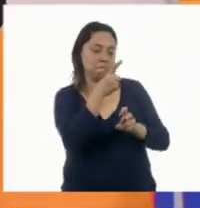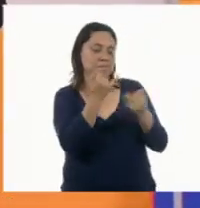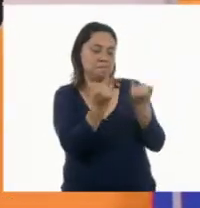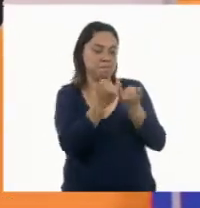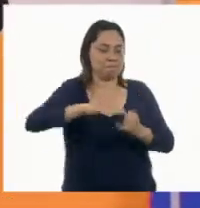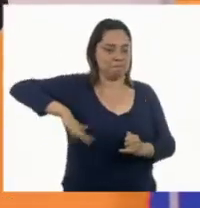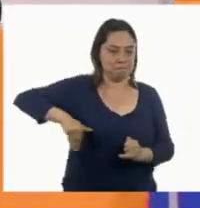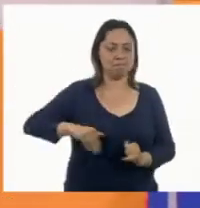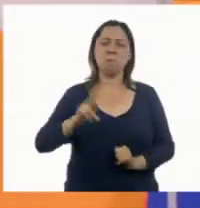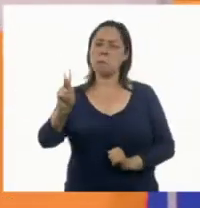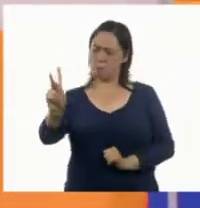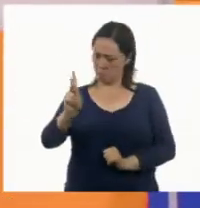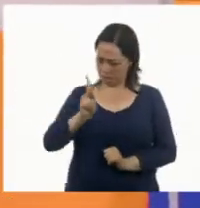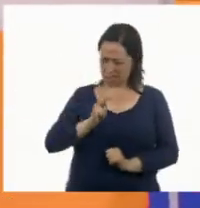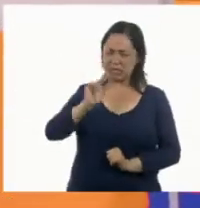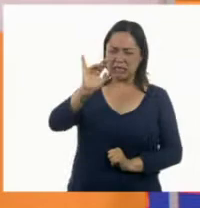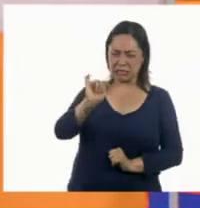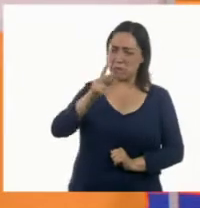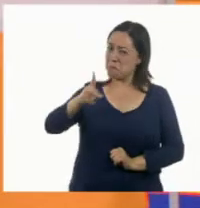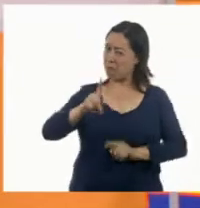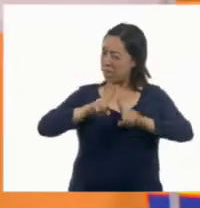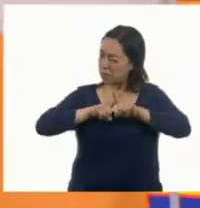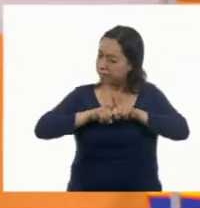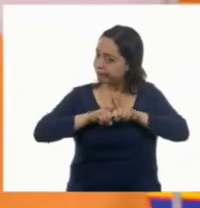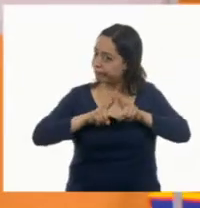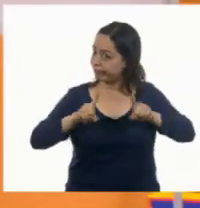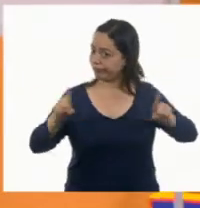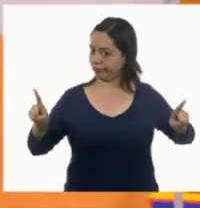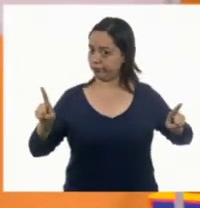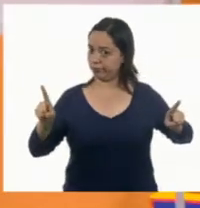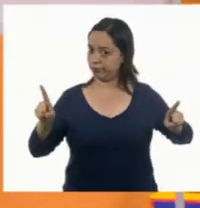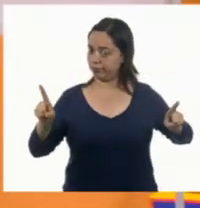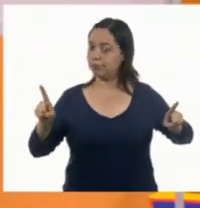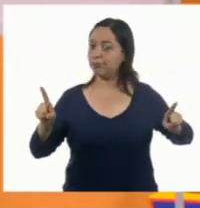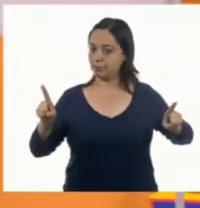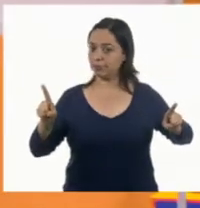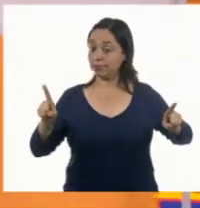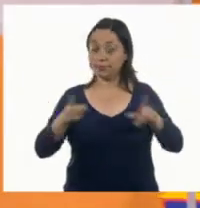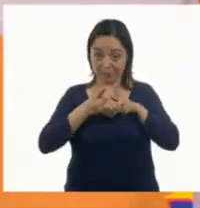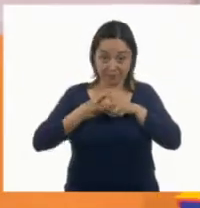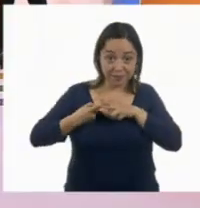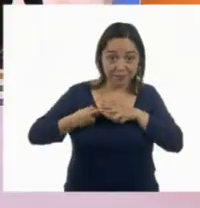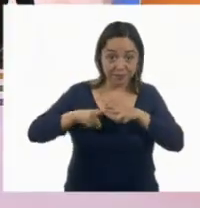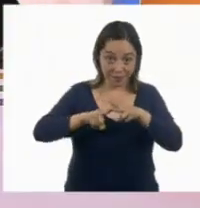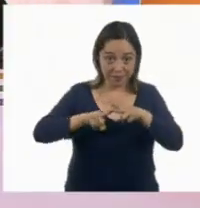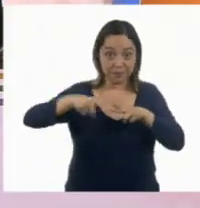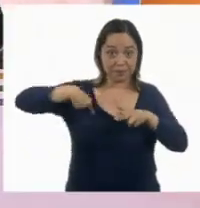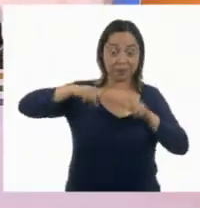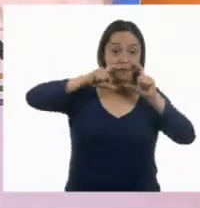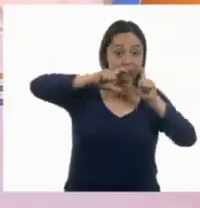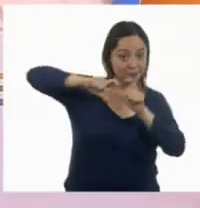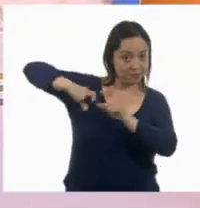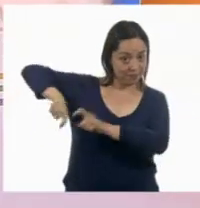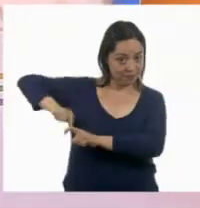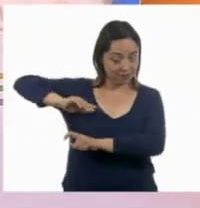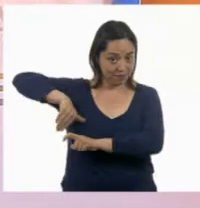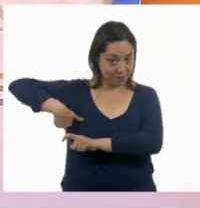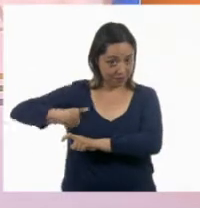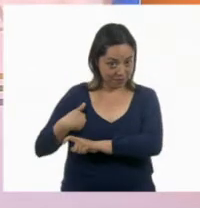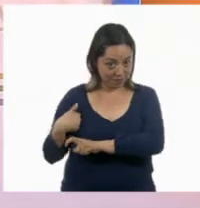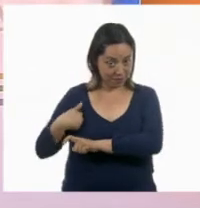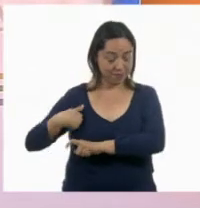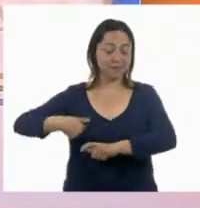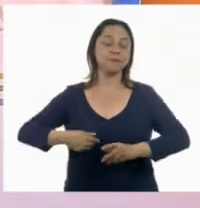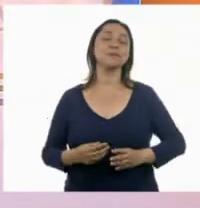Nos parecemos, pero somos muy, muy diferentes. ¿Qué te parece si empezamos? Me quito mi cubrebocas. Y lo vamos a